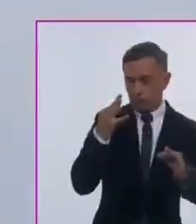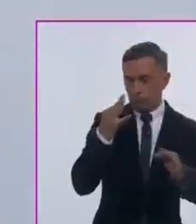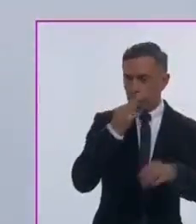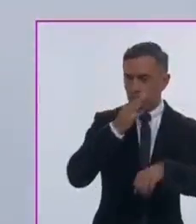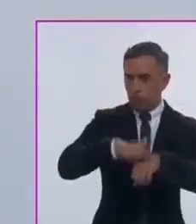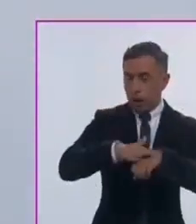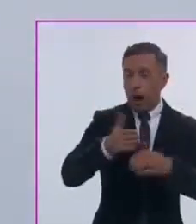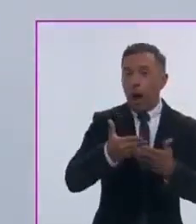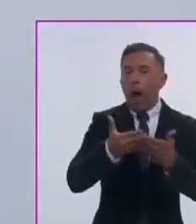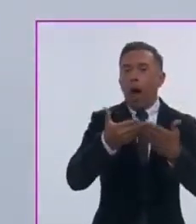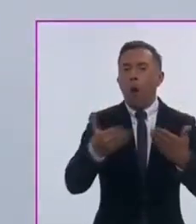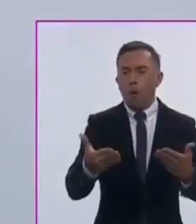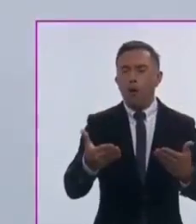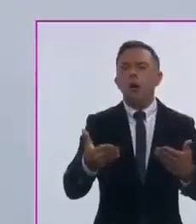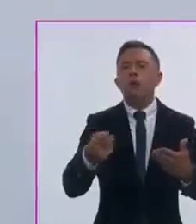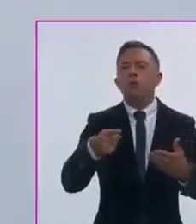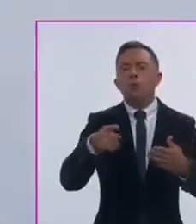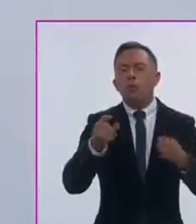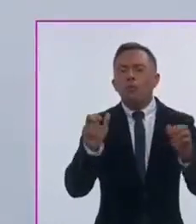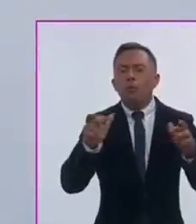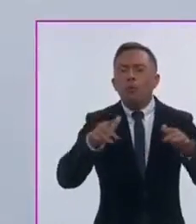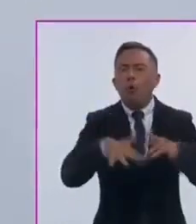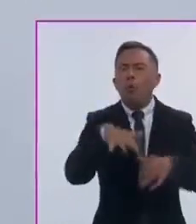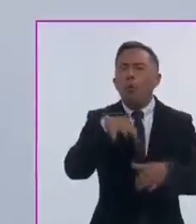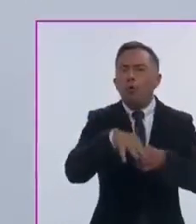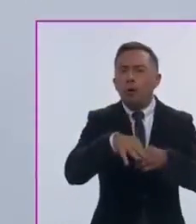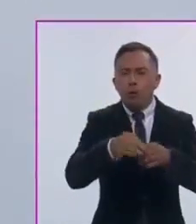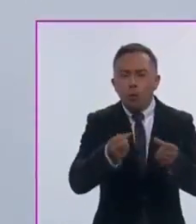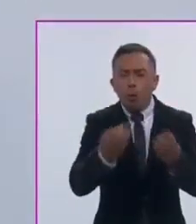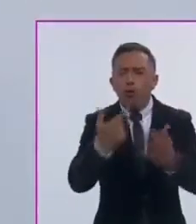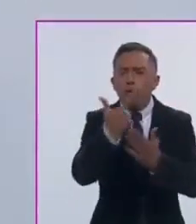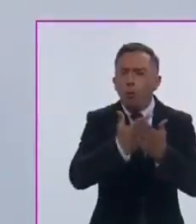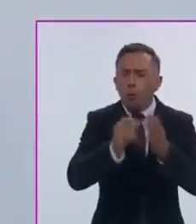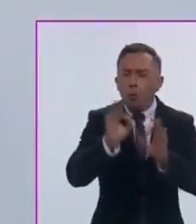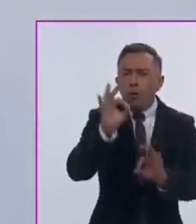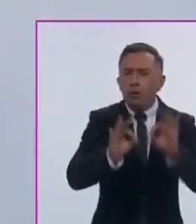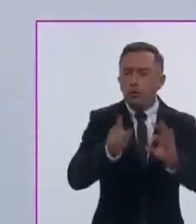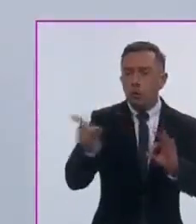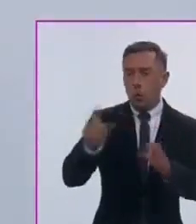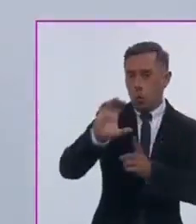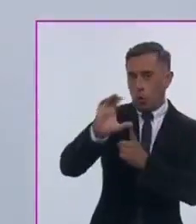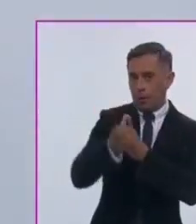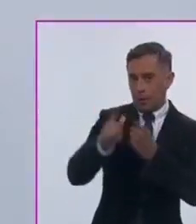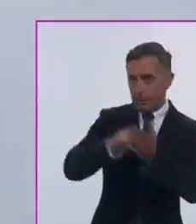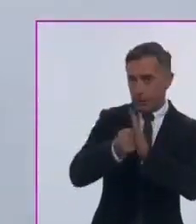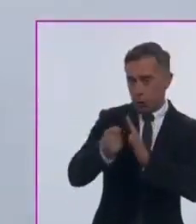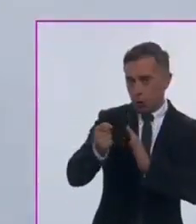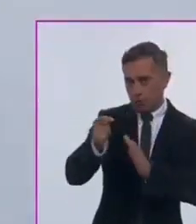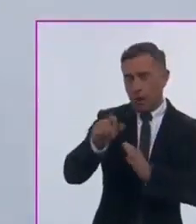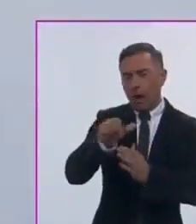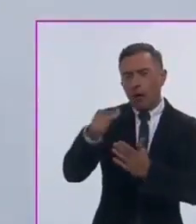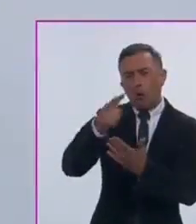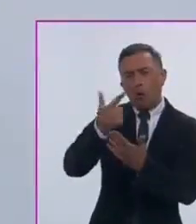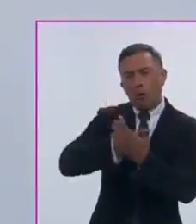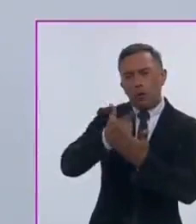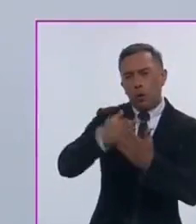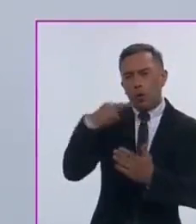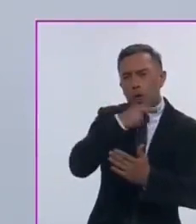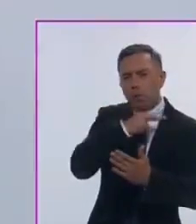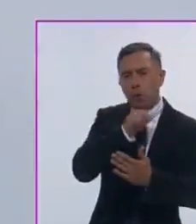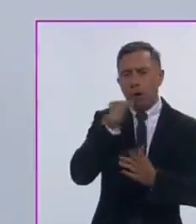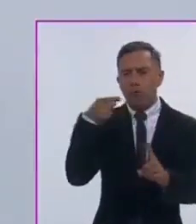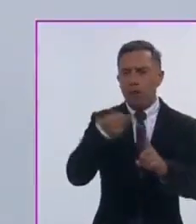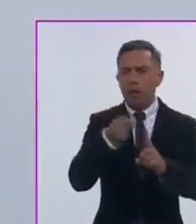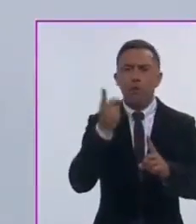de dar a conocer las tendencias de votación que me ha entregado el Comité Técnico Asesor del Conteo Rápido para las Diputaciones Federales.